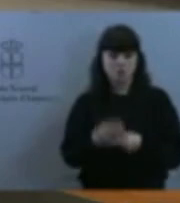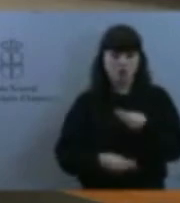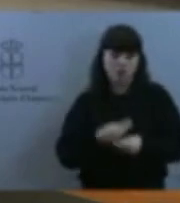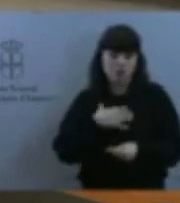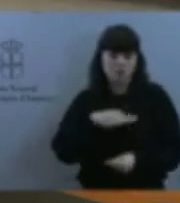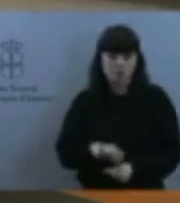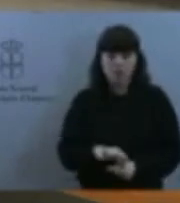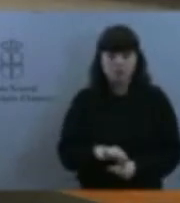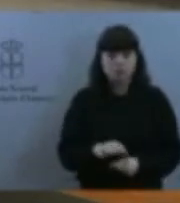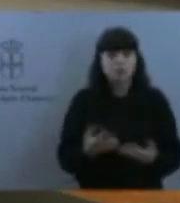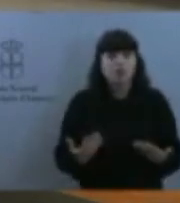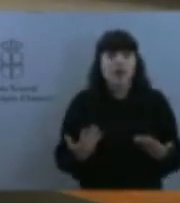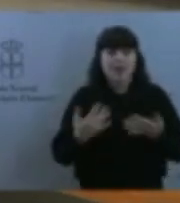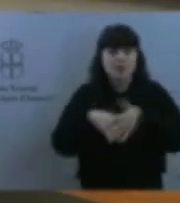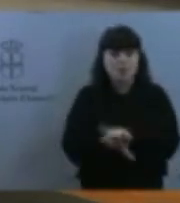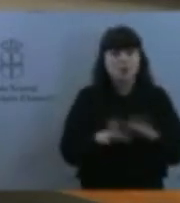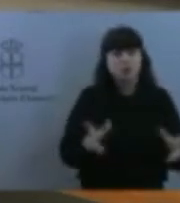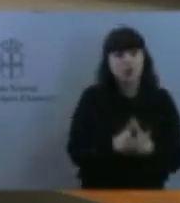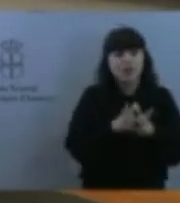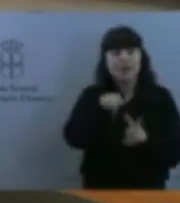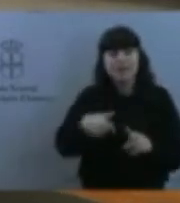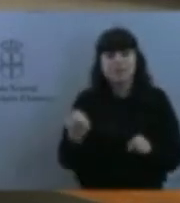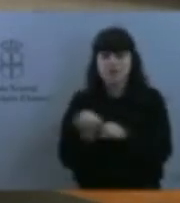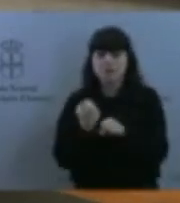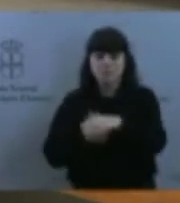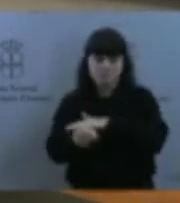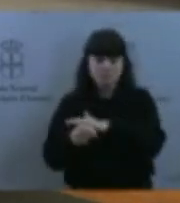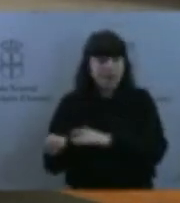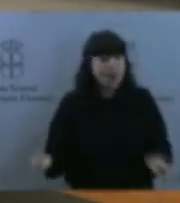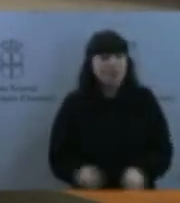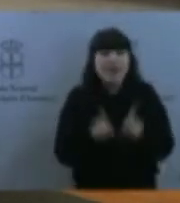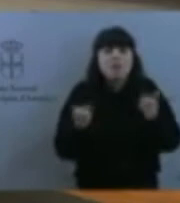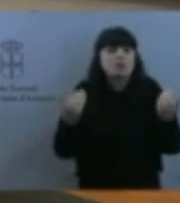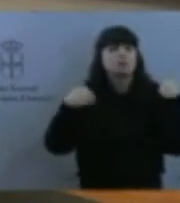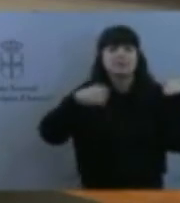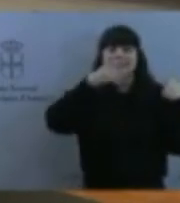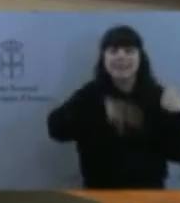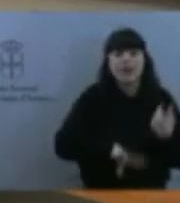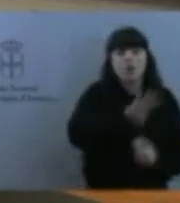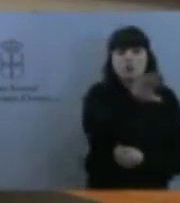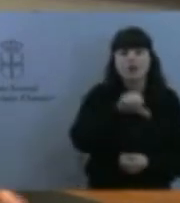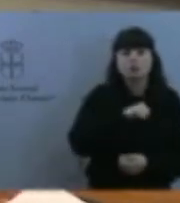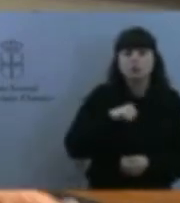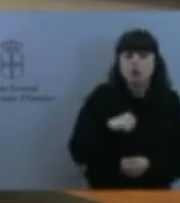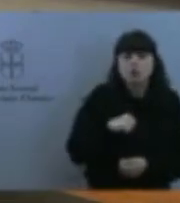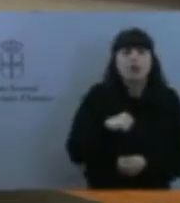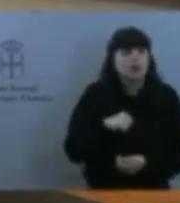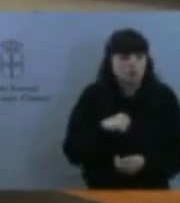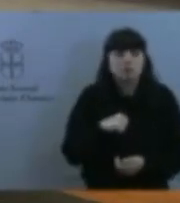Háganse quien lo haga, si lo hacemos las comunidades autónomas, desde luego con recursos y con medios